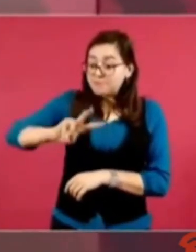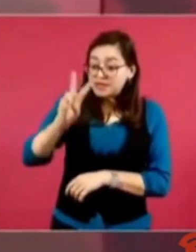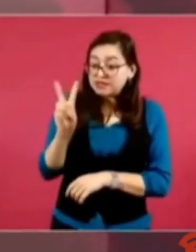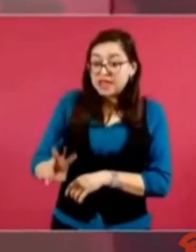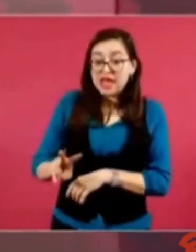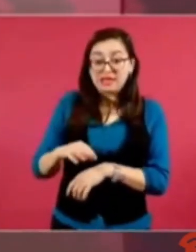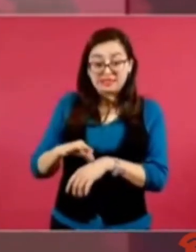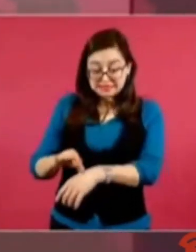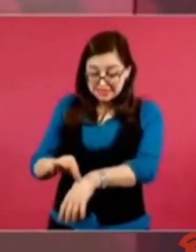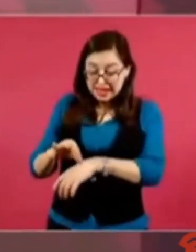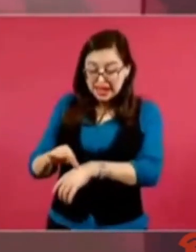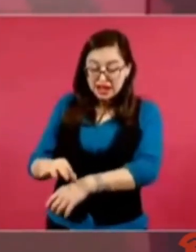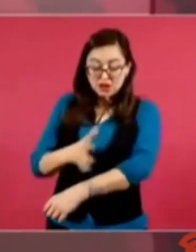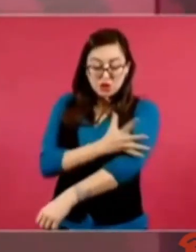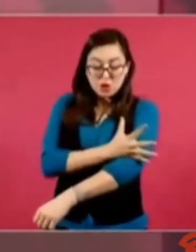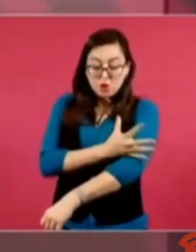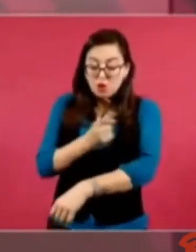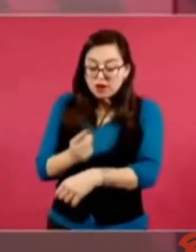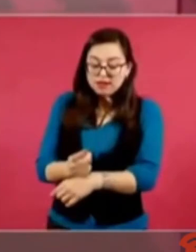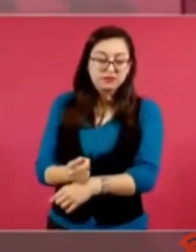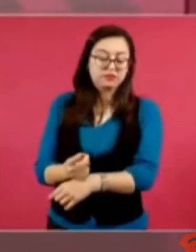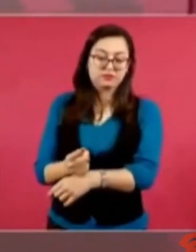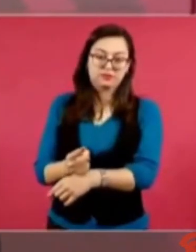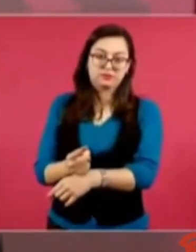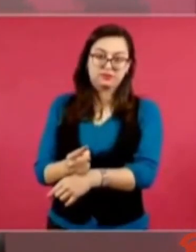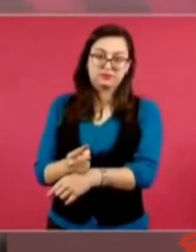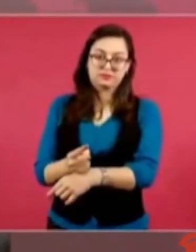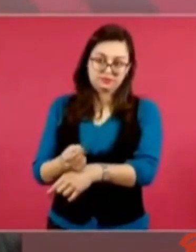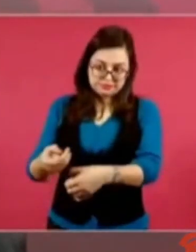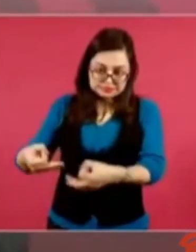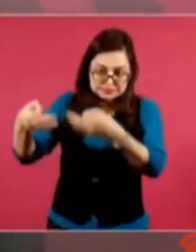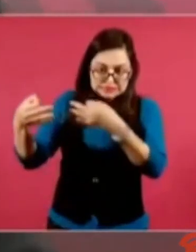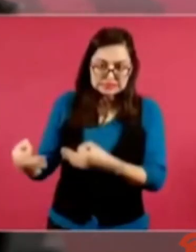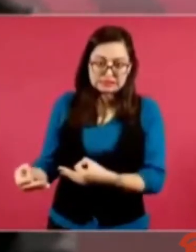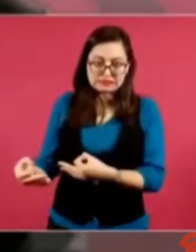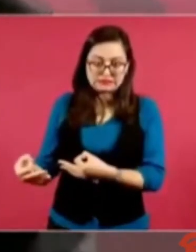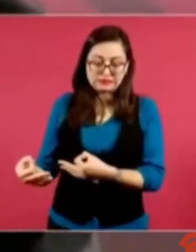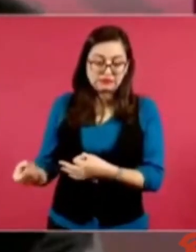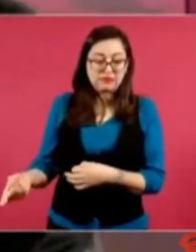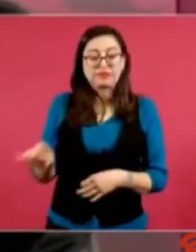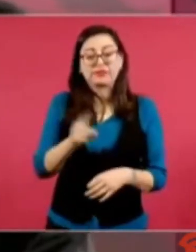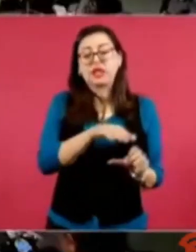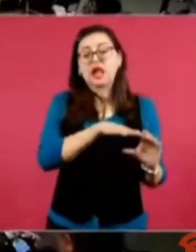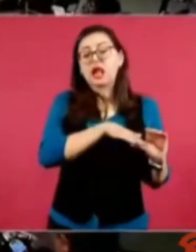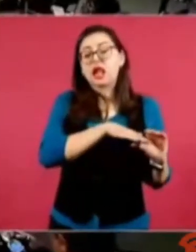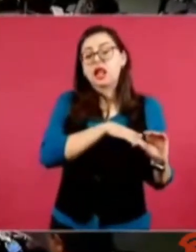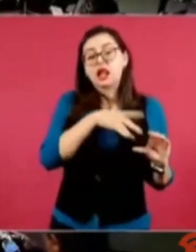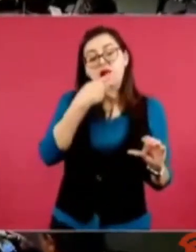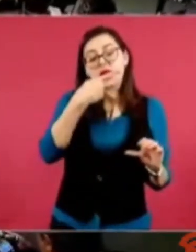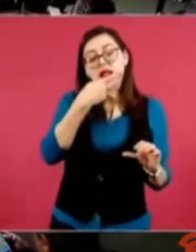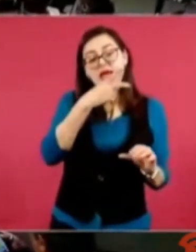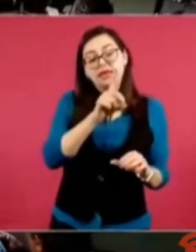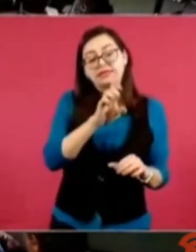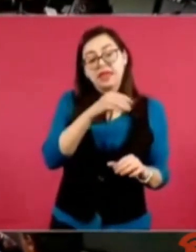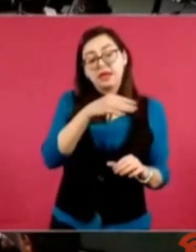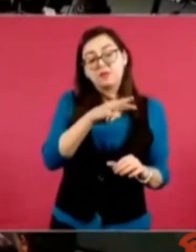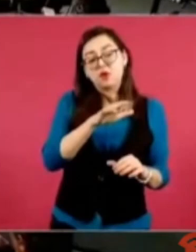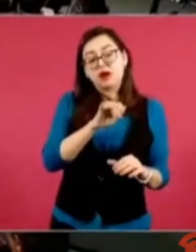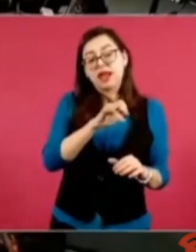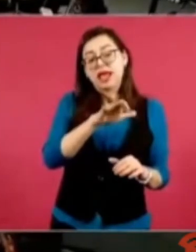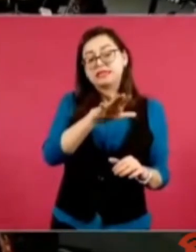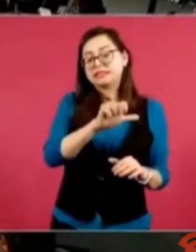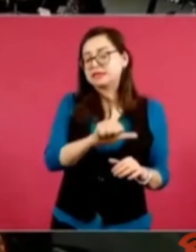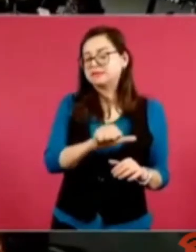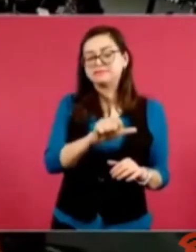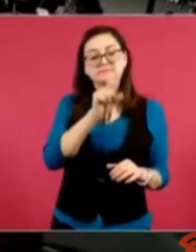auténtica democracia. Porque a veces la democracia la usan nada más